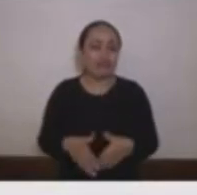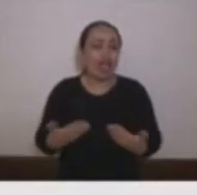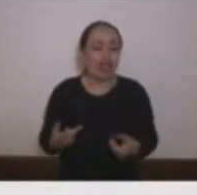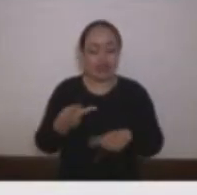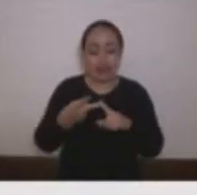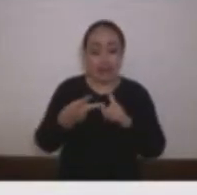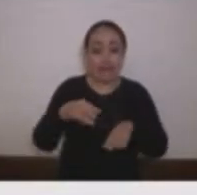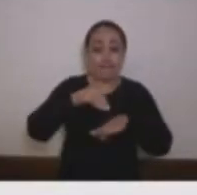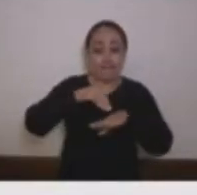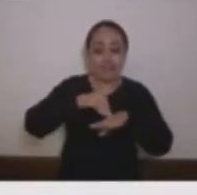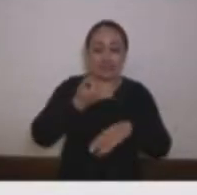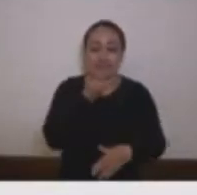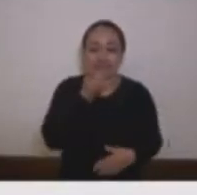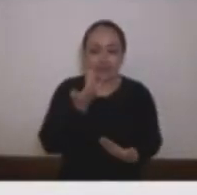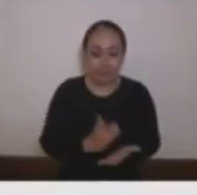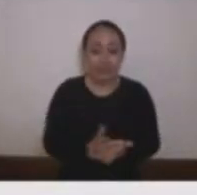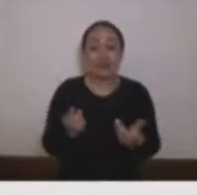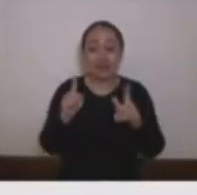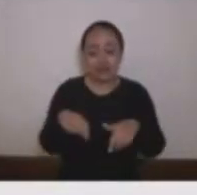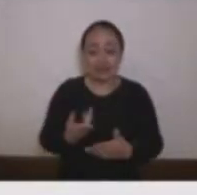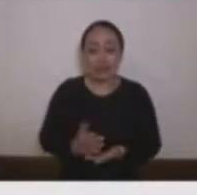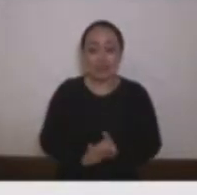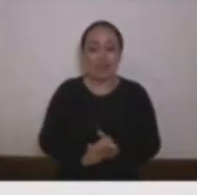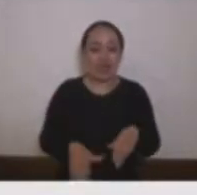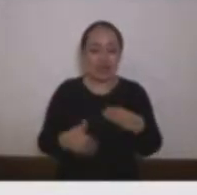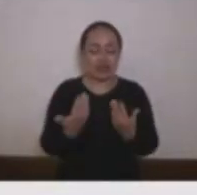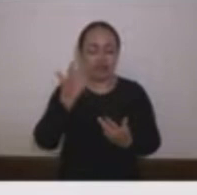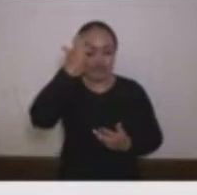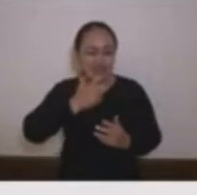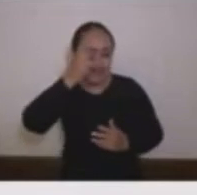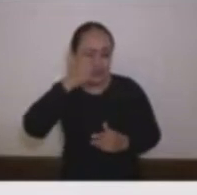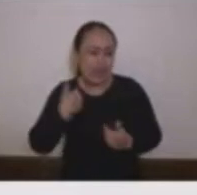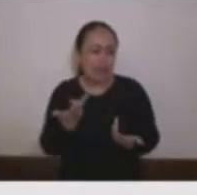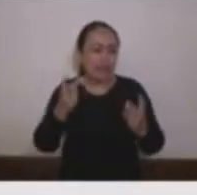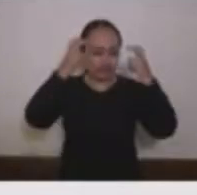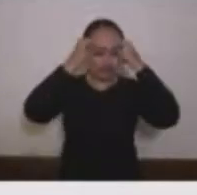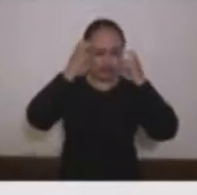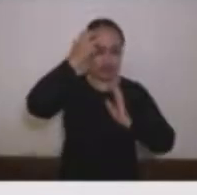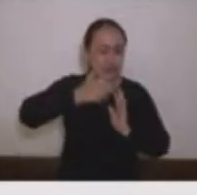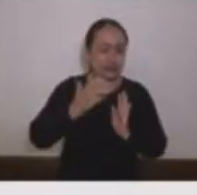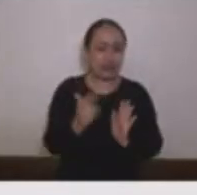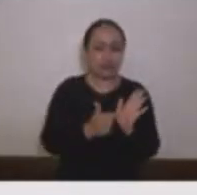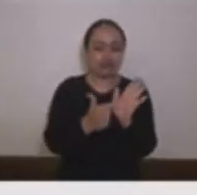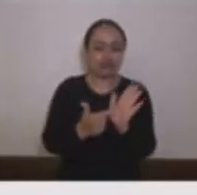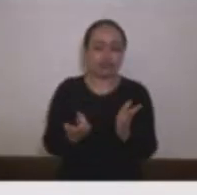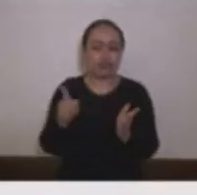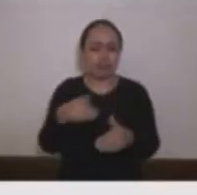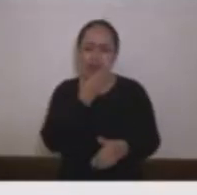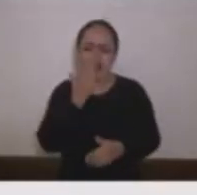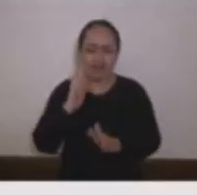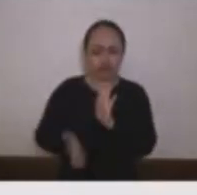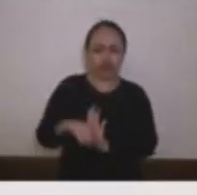Bello también se presentaron irregularidades en la prueba de conocimiento y el factor común, la calificación muy por encima de la media